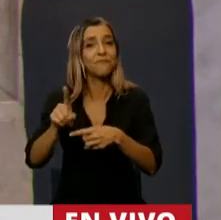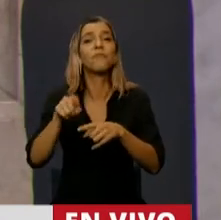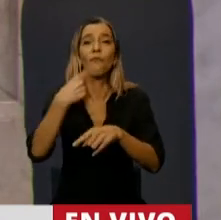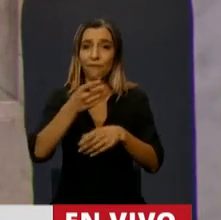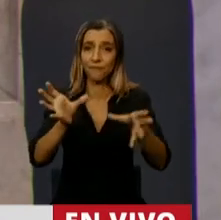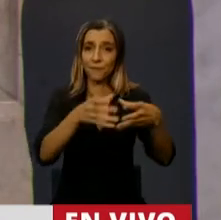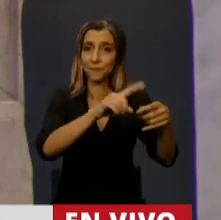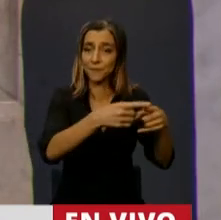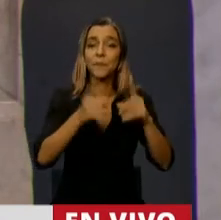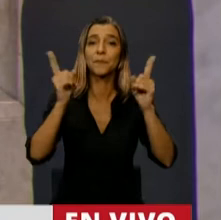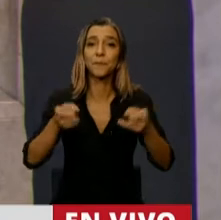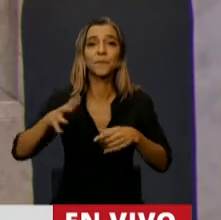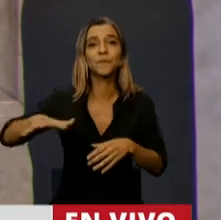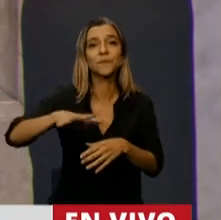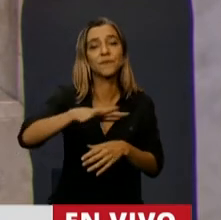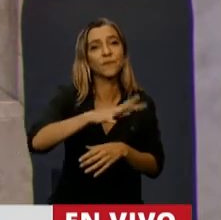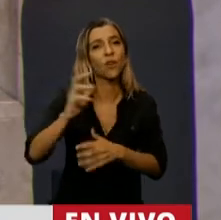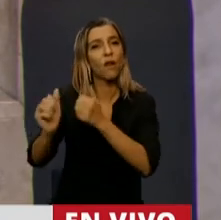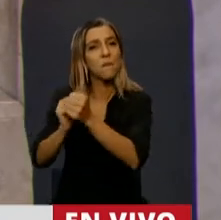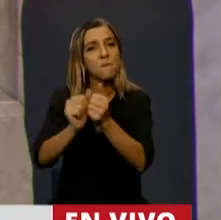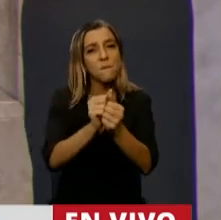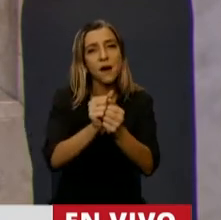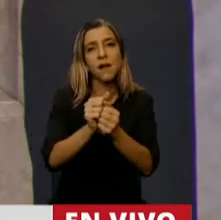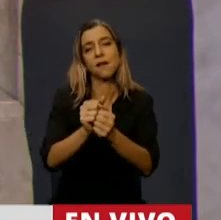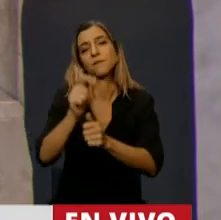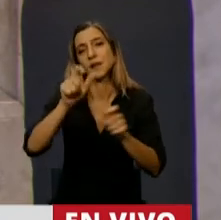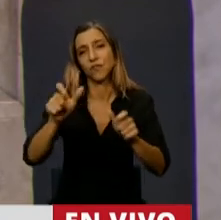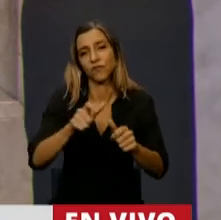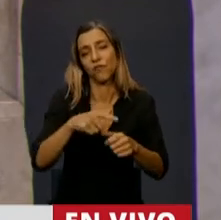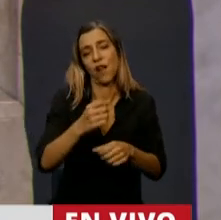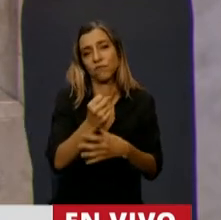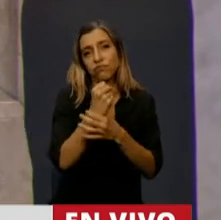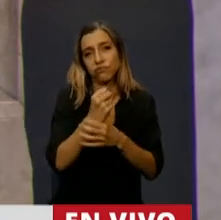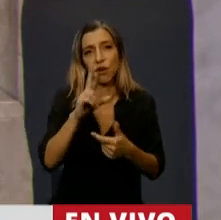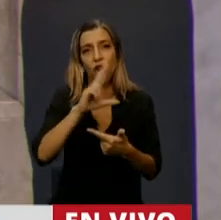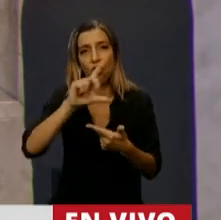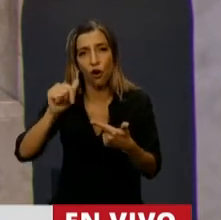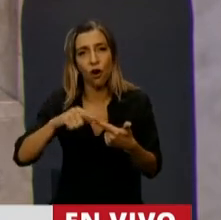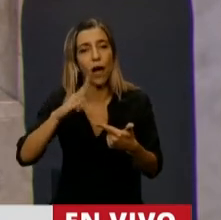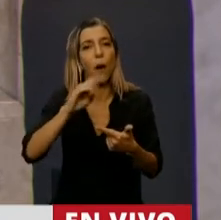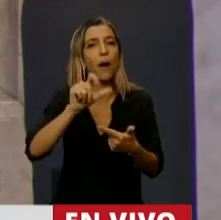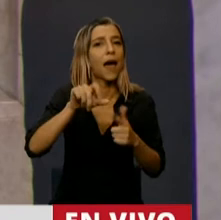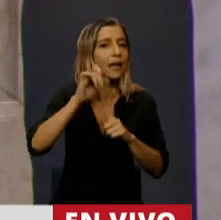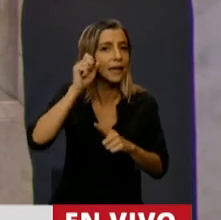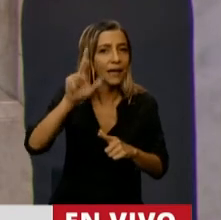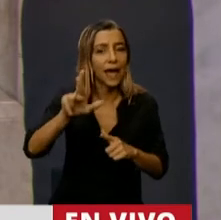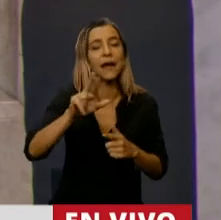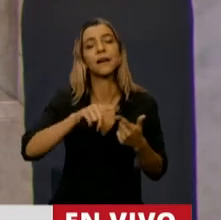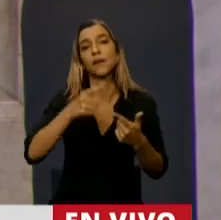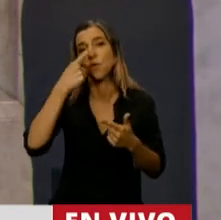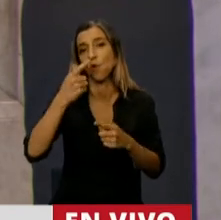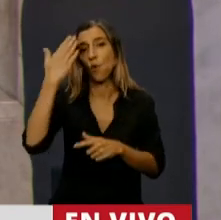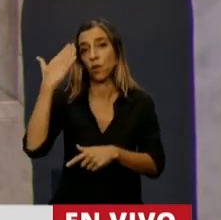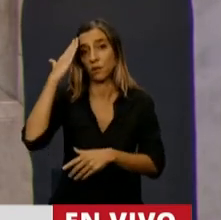empresarios, entre ellos a Roca, a Blackier, que en la última dictadura genocida